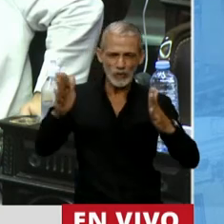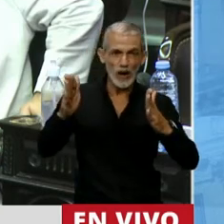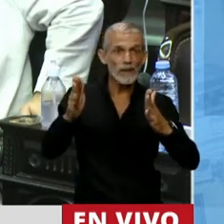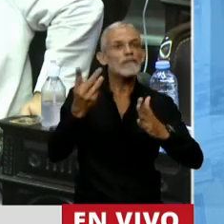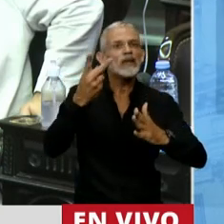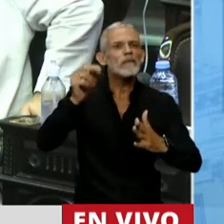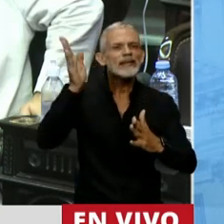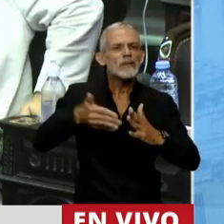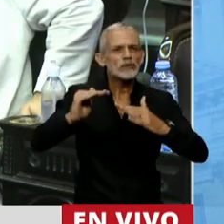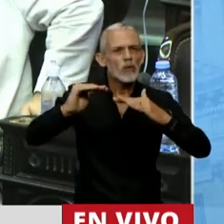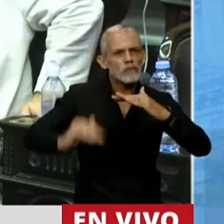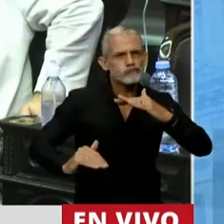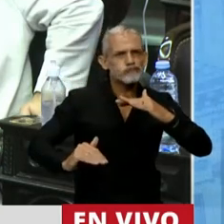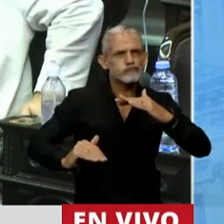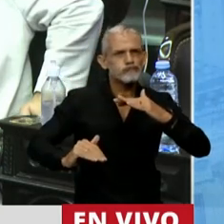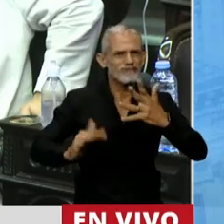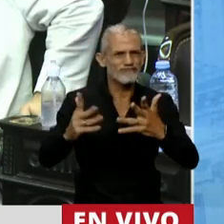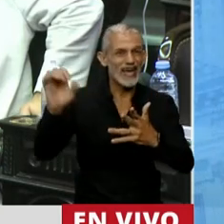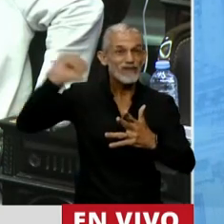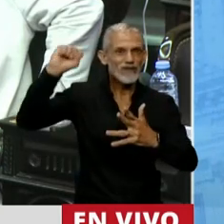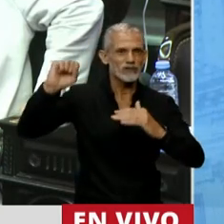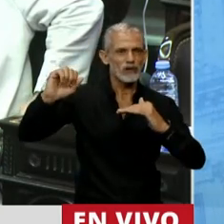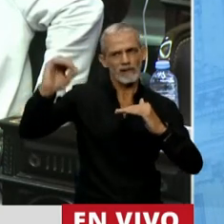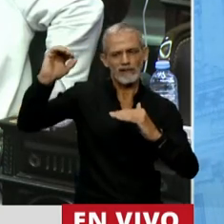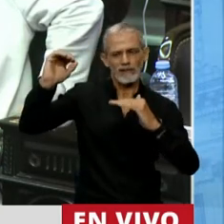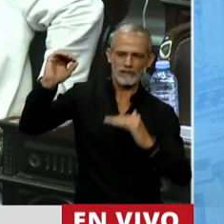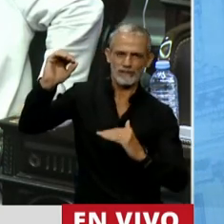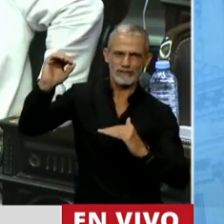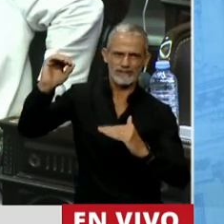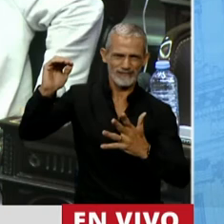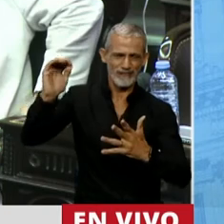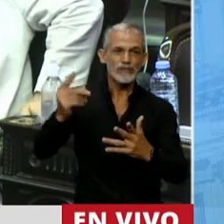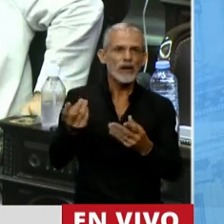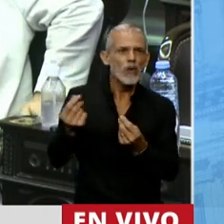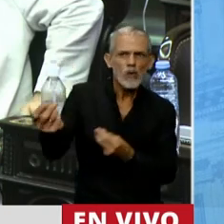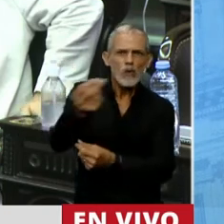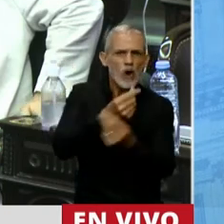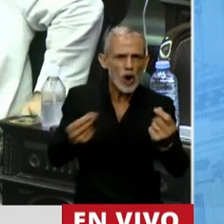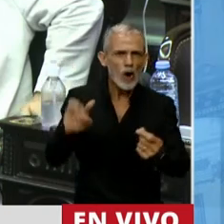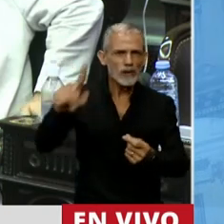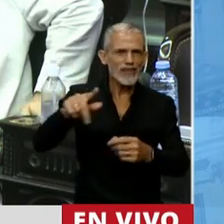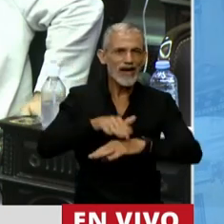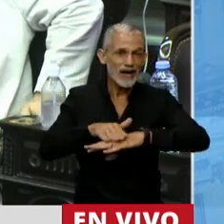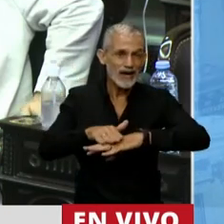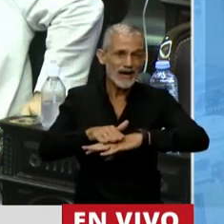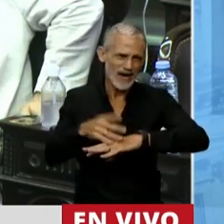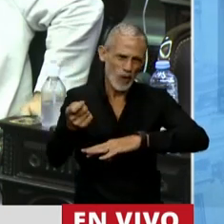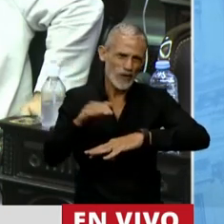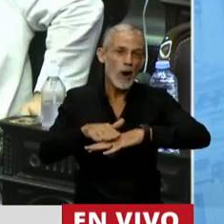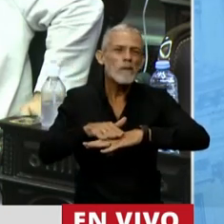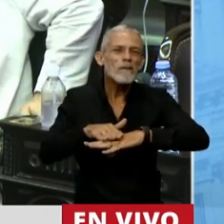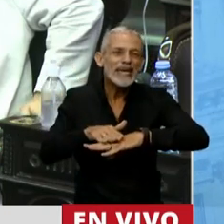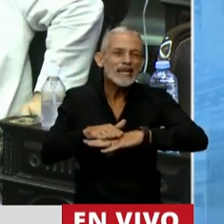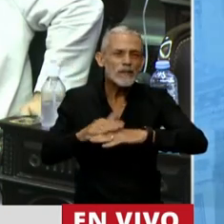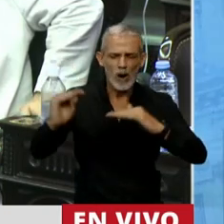20% de pérdidas siguiendo la inflación del país. El poder adquisitivo de los jubilados de la mínima se redujo casi un